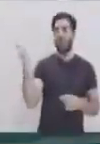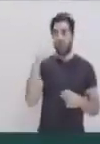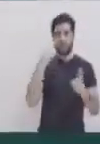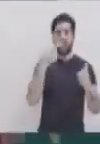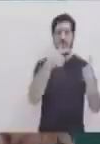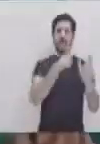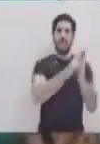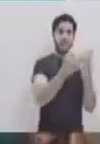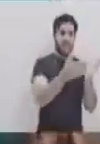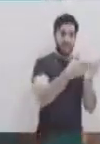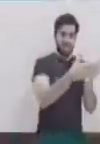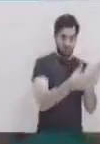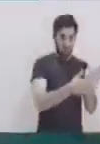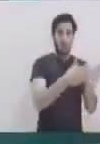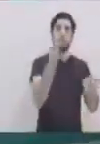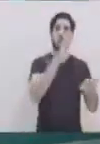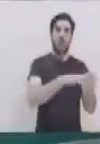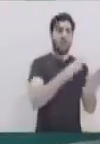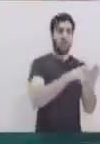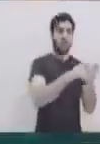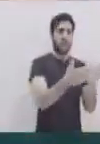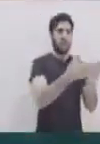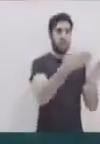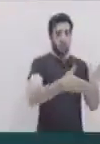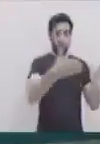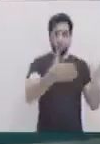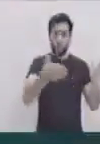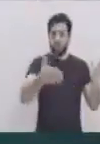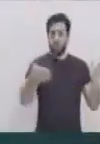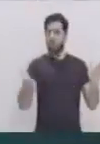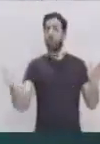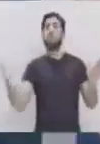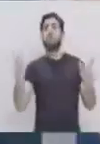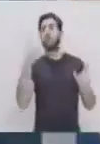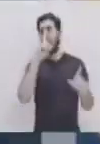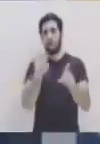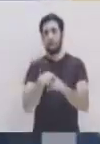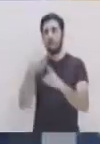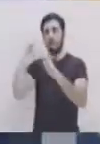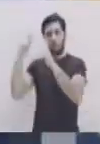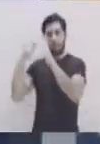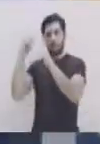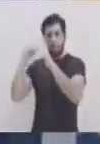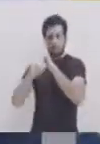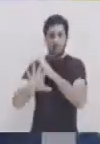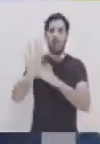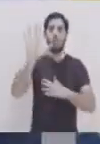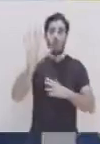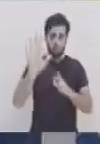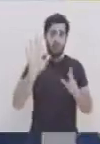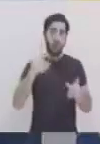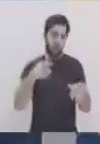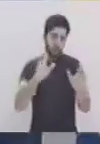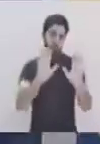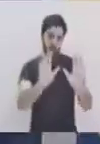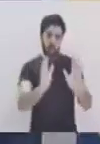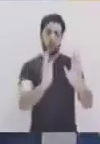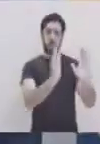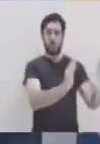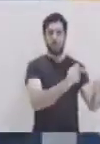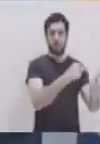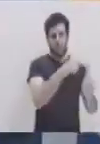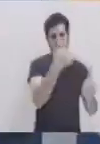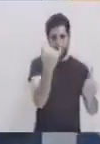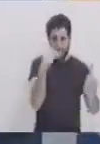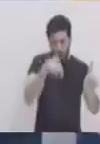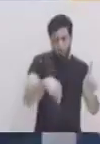historias, surgen otros libros o también otras historias acerca de él. Pero vamos a remontarnos un poco al pasado. Realmente el hombre